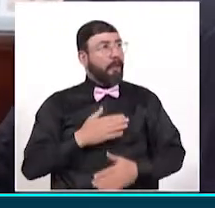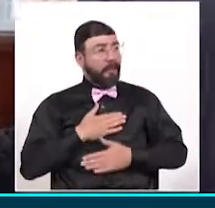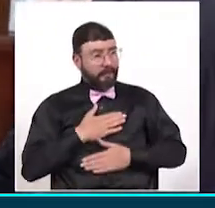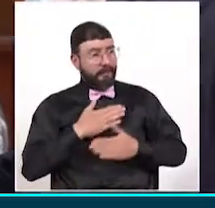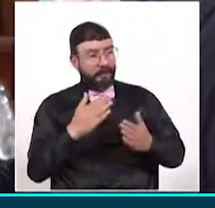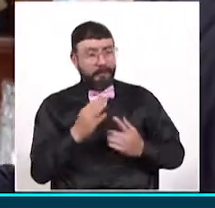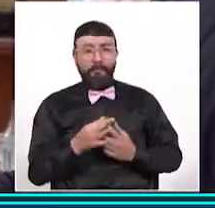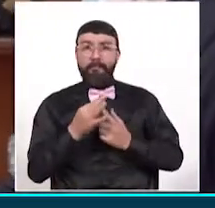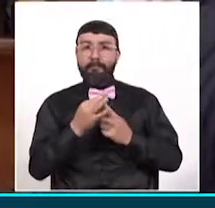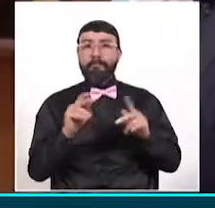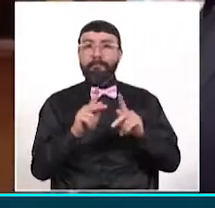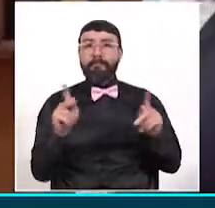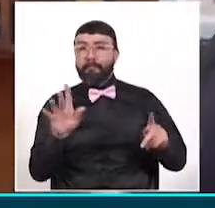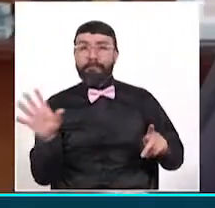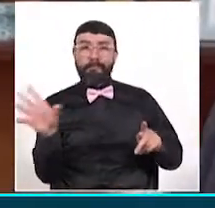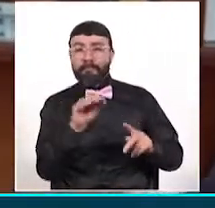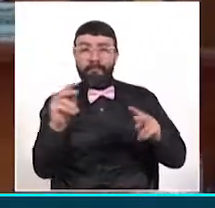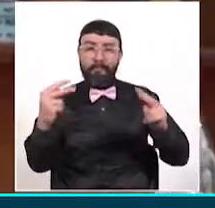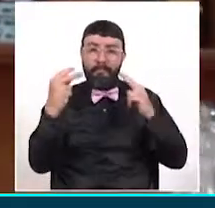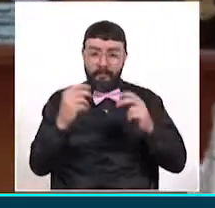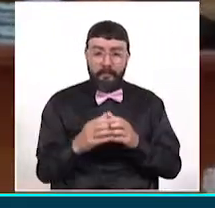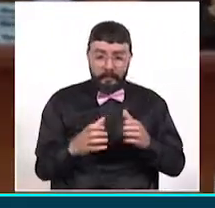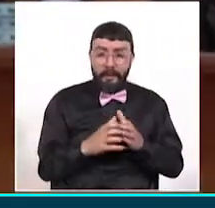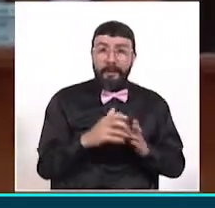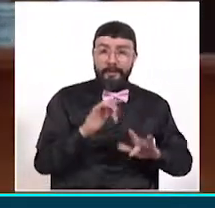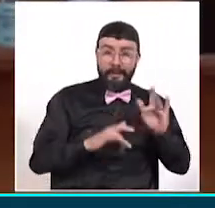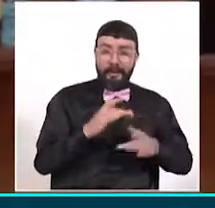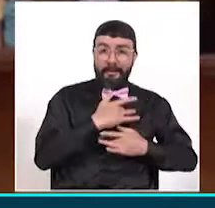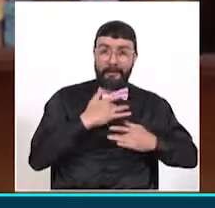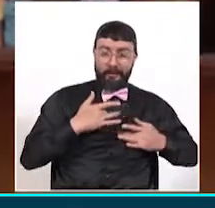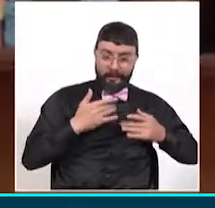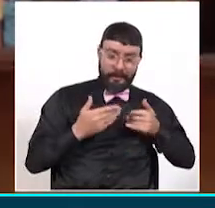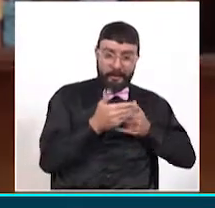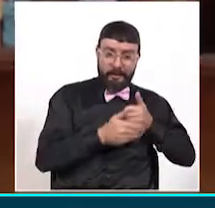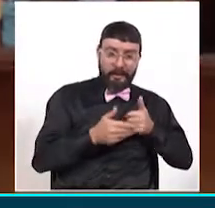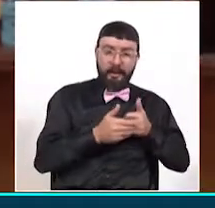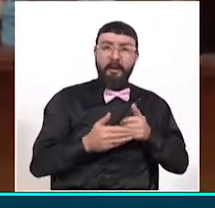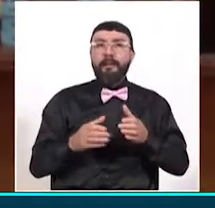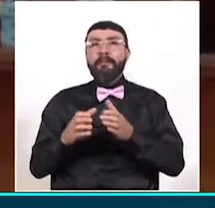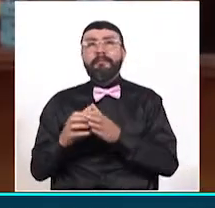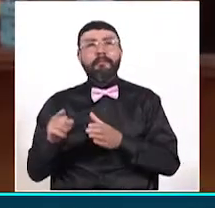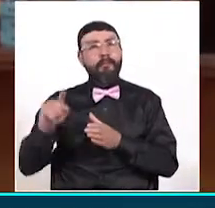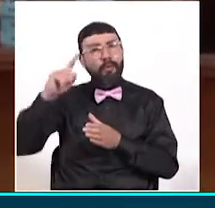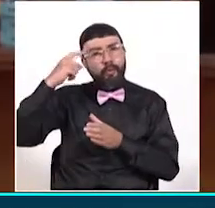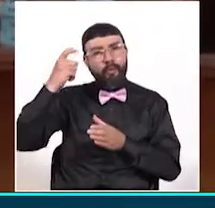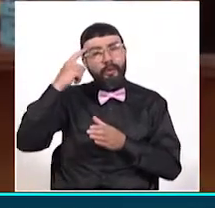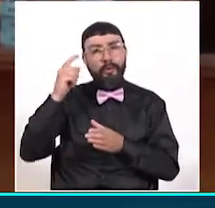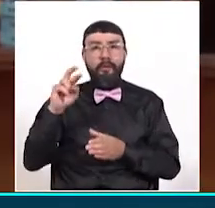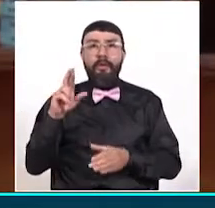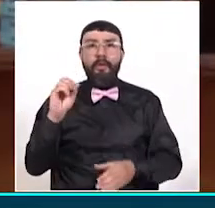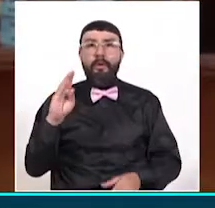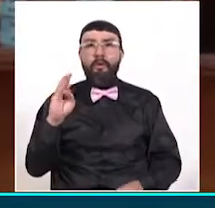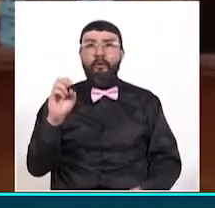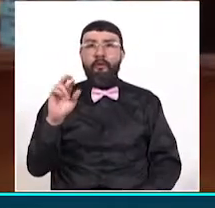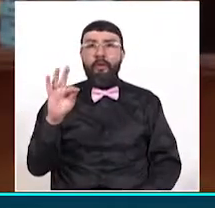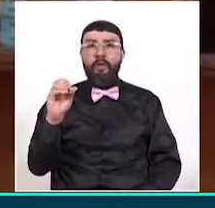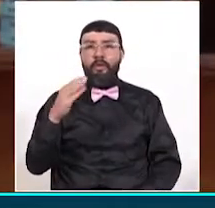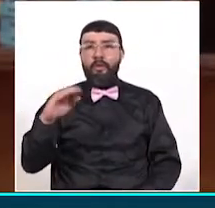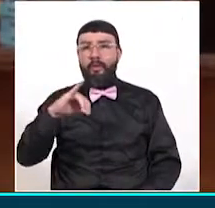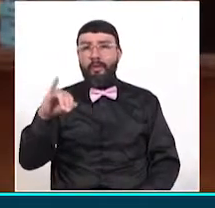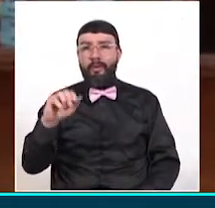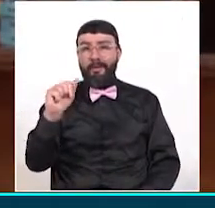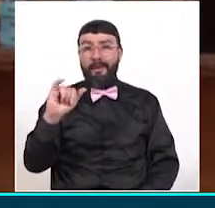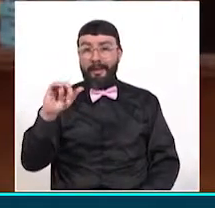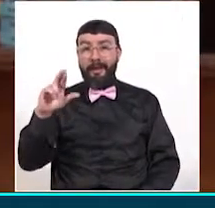televidentes, desde la Secretaría de Salud Departamental, en cabeza también de nuestro gobernador Roberto Jairo Jaramillo Cárdenas, estamos